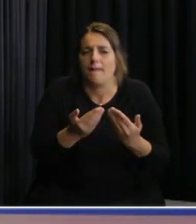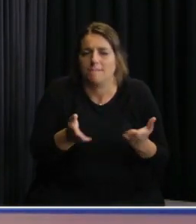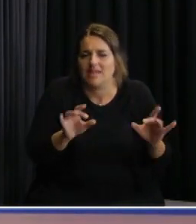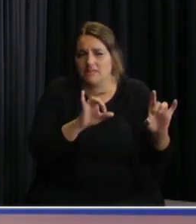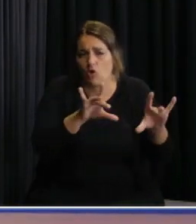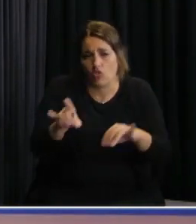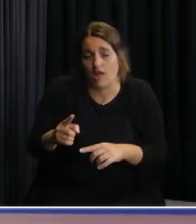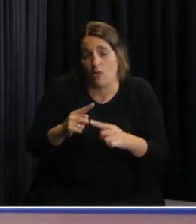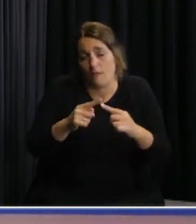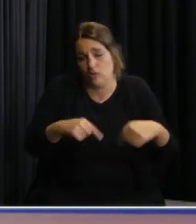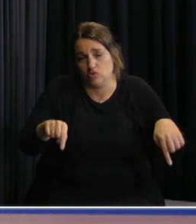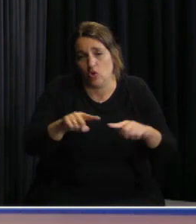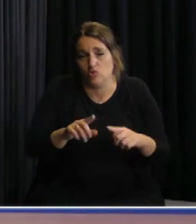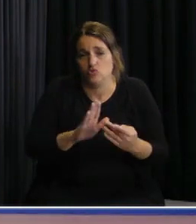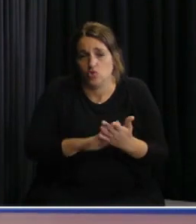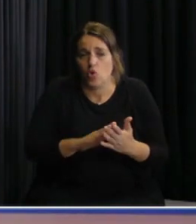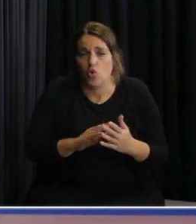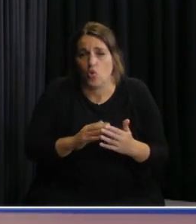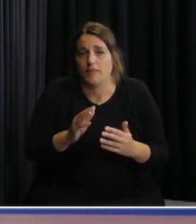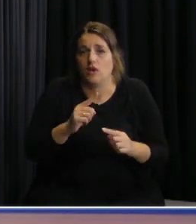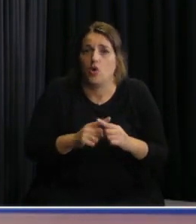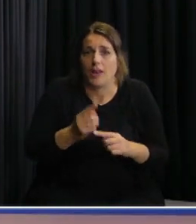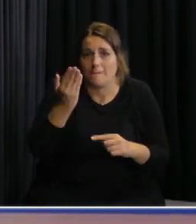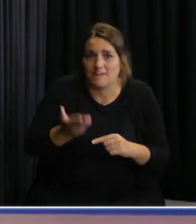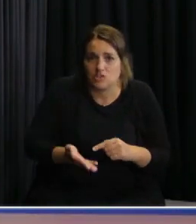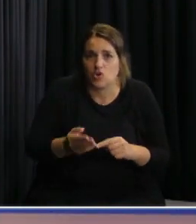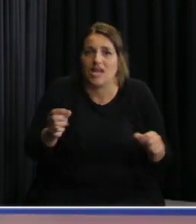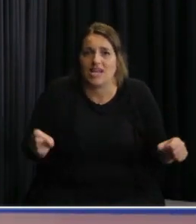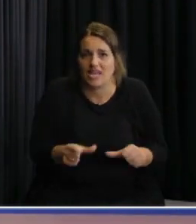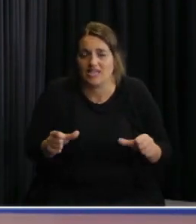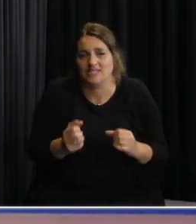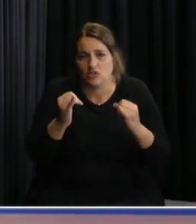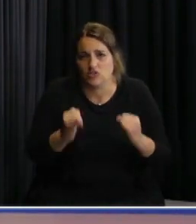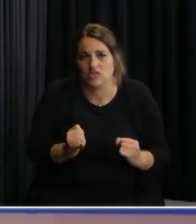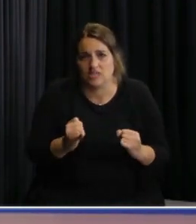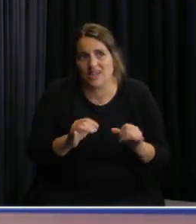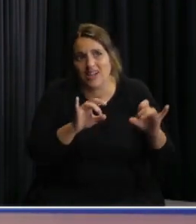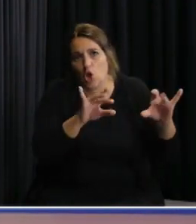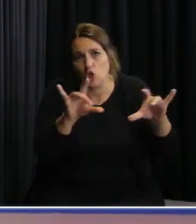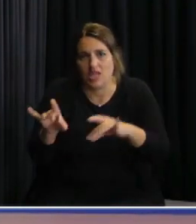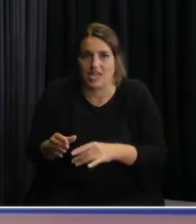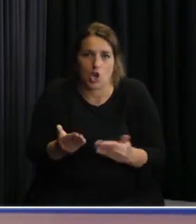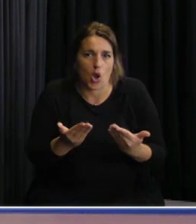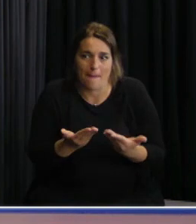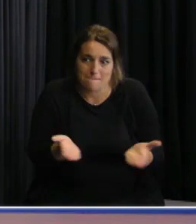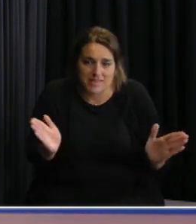vinculado a todo lo que tenga que ver contacto con esa persona que a su vez generó el contagio original